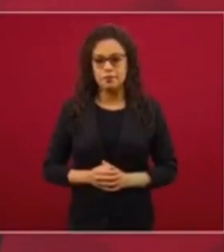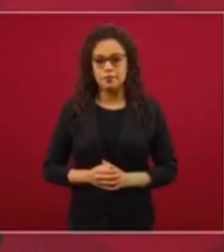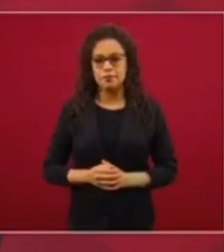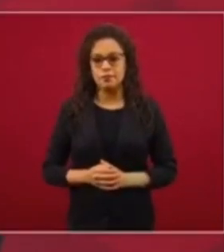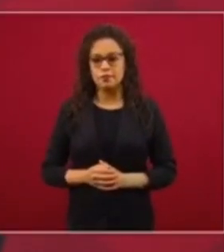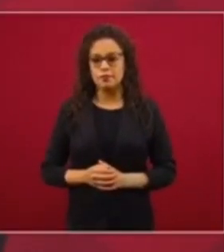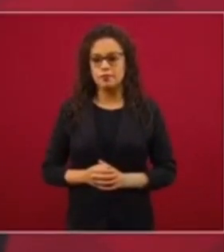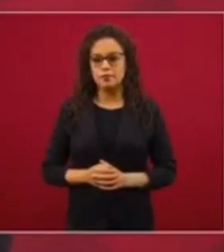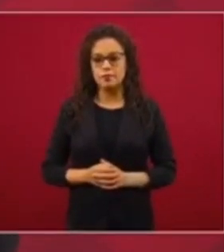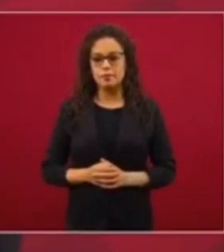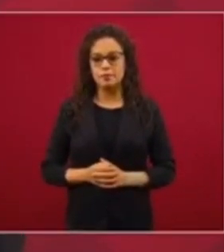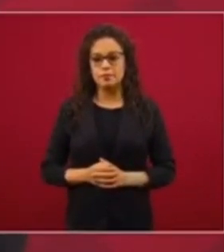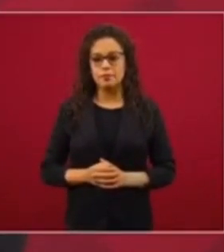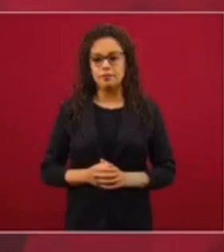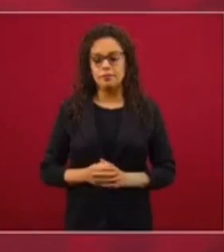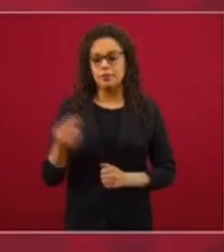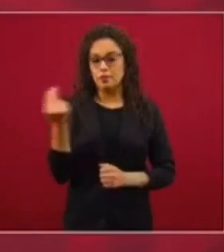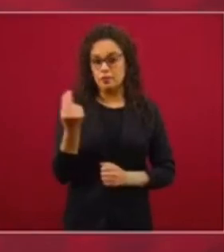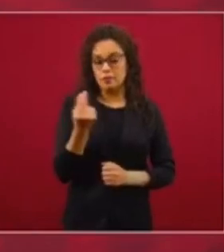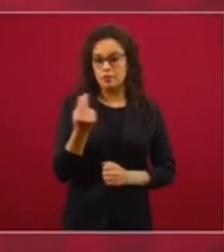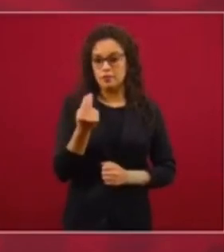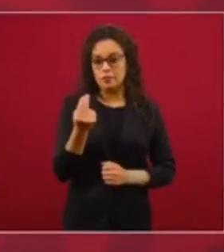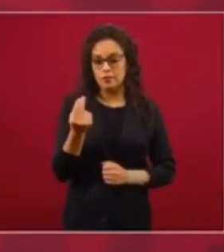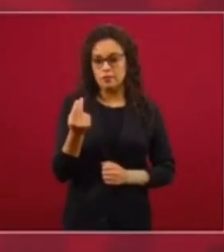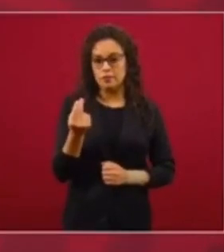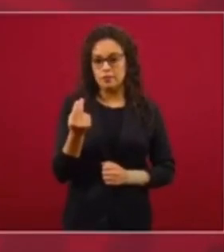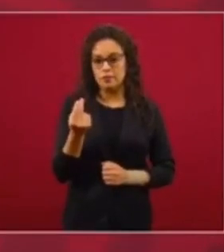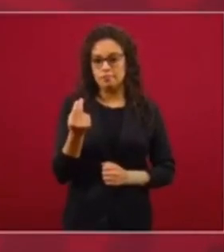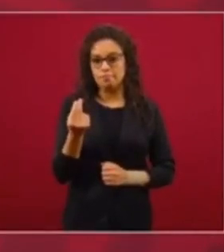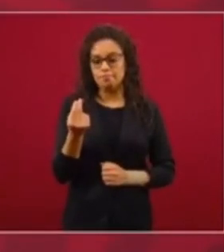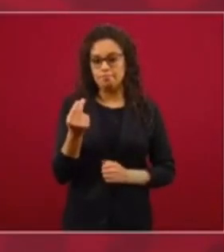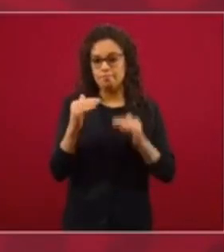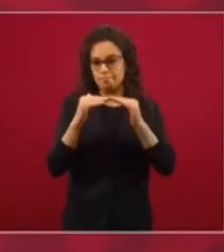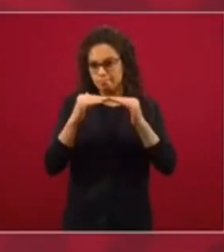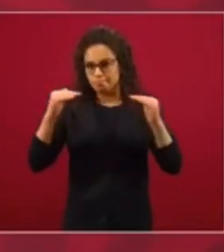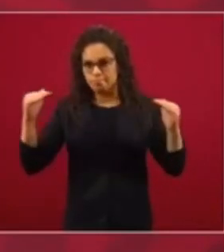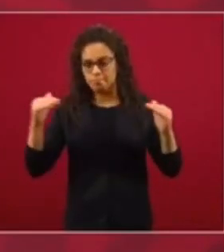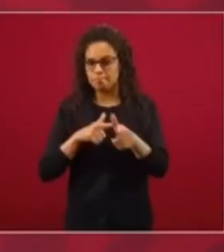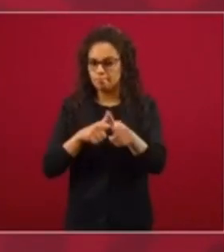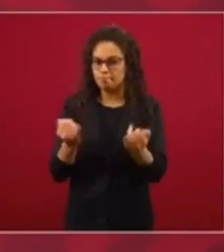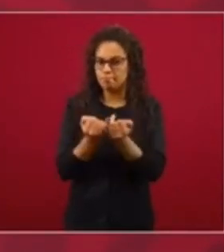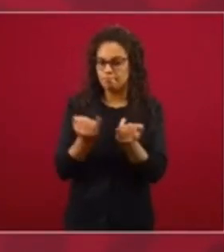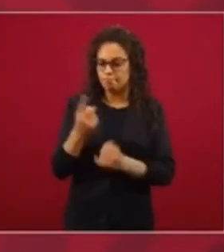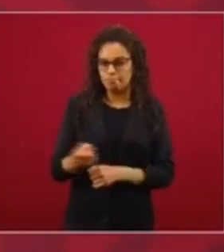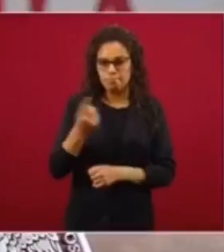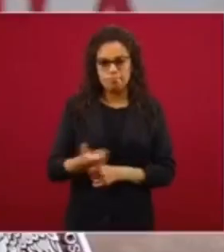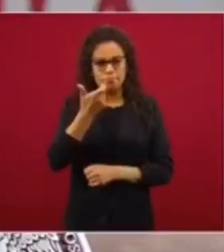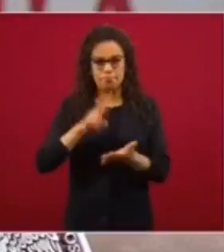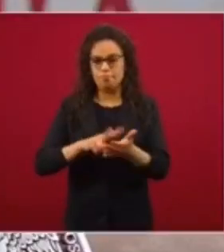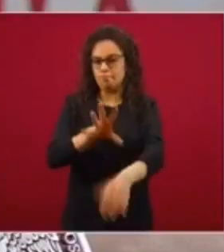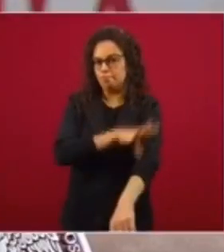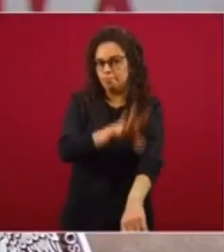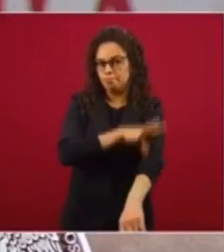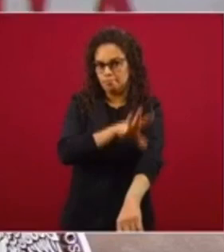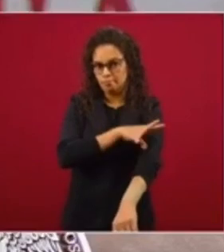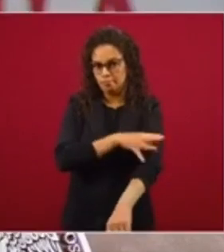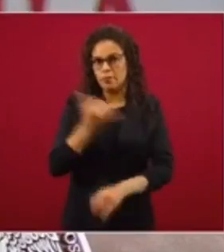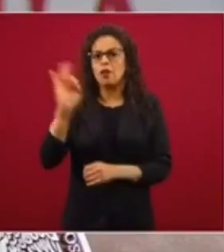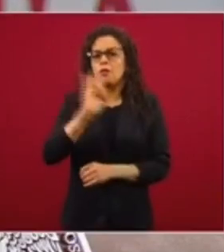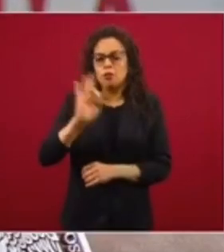mantener los precios de la energía eléctrica y bajarlos, si es posible.